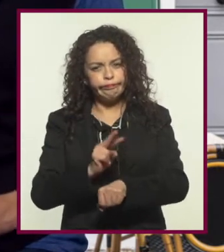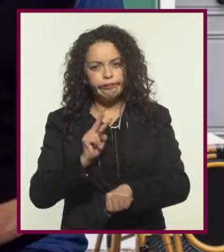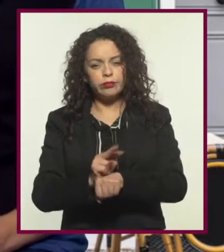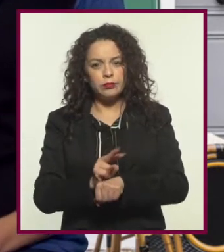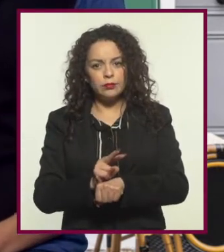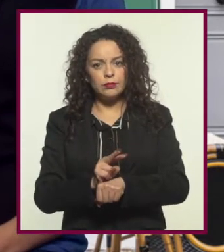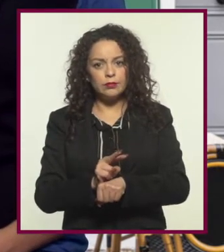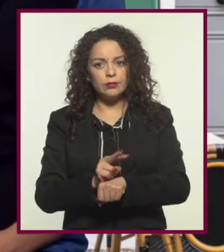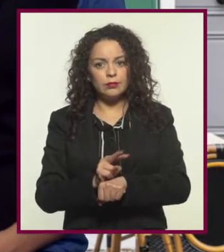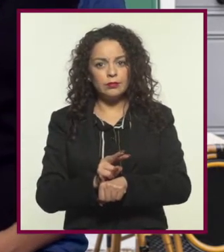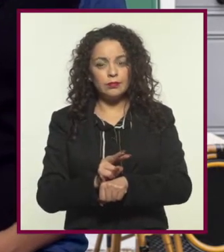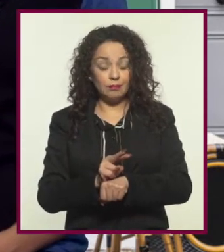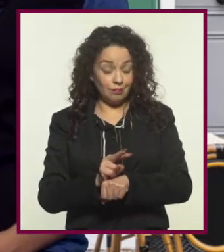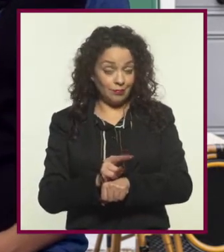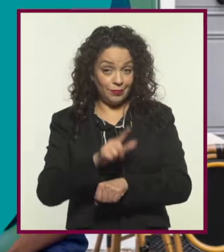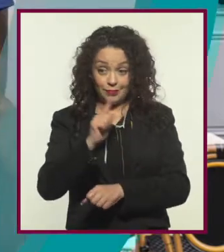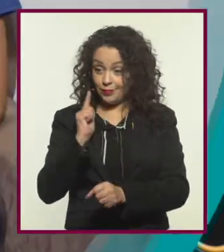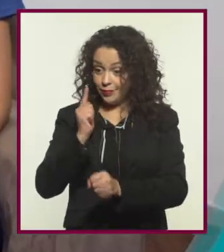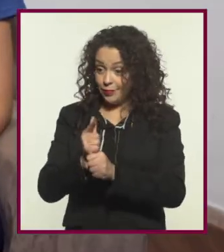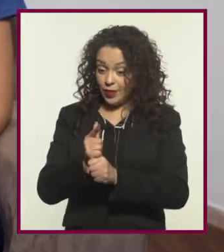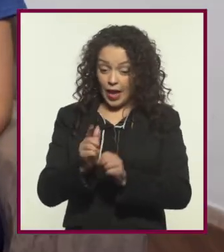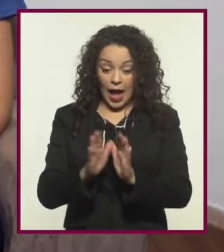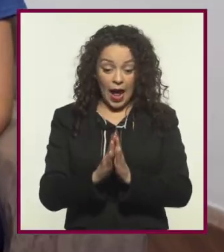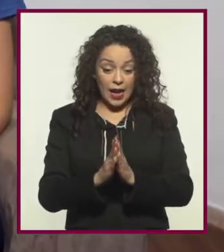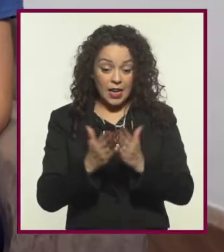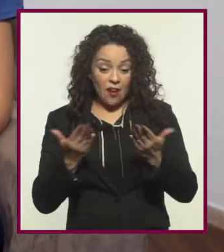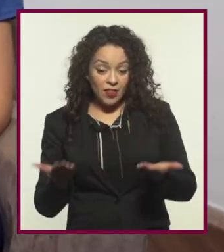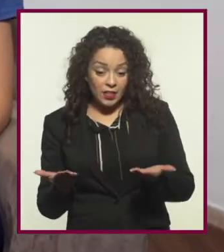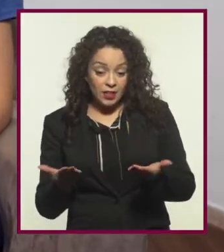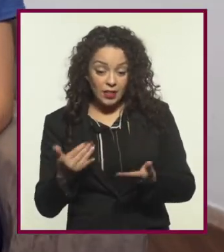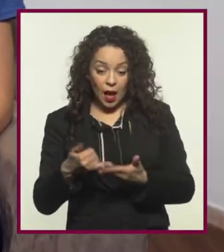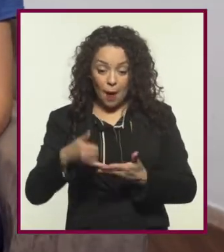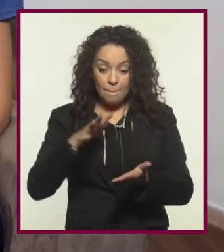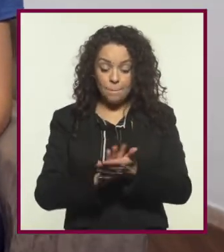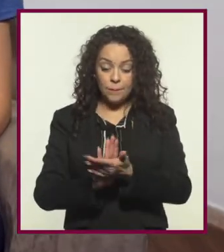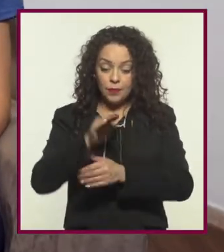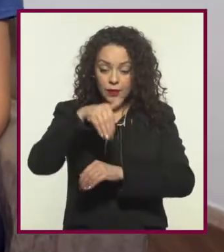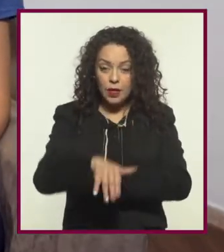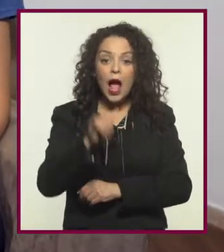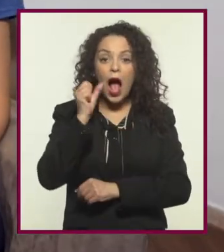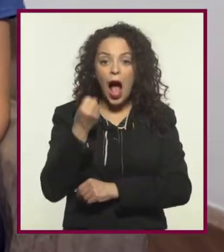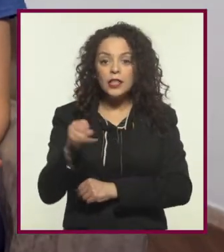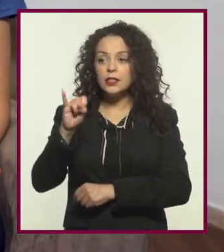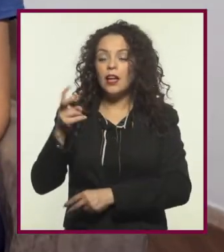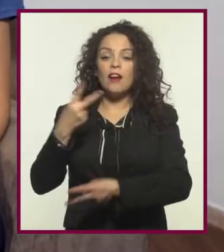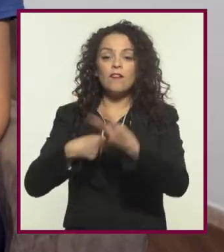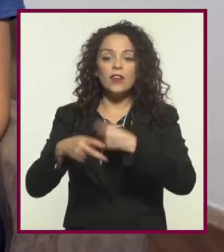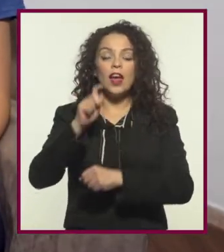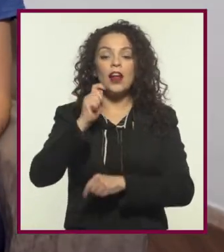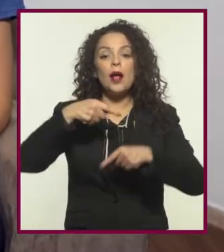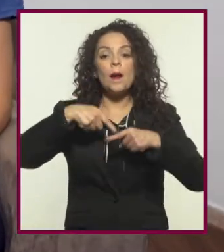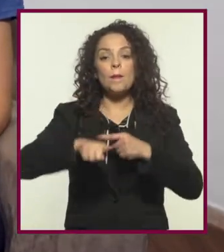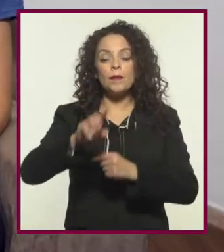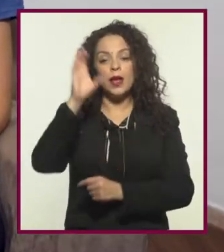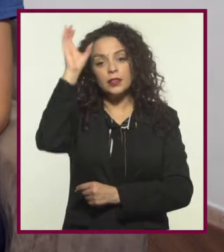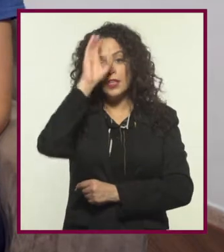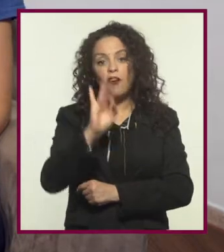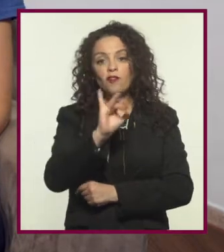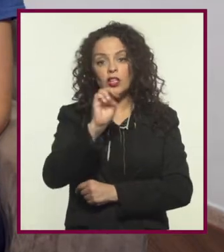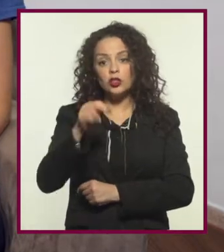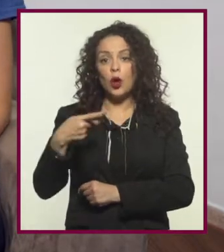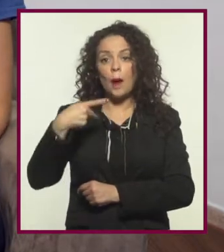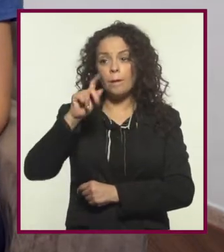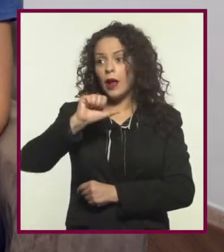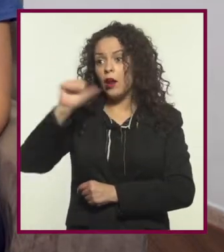y nos vigila. Ya vimos que la revista impresa fue el medio en el que nació la ciencia ficción, aunque hubo algunas